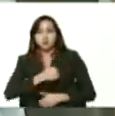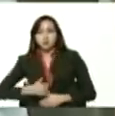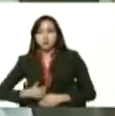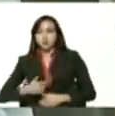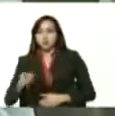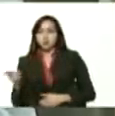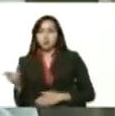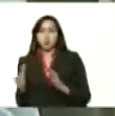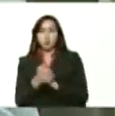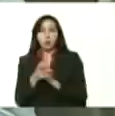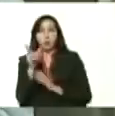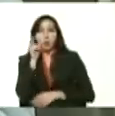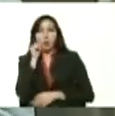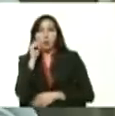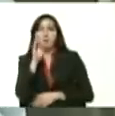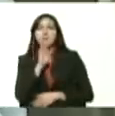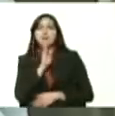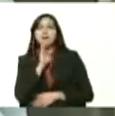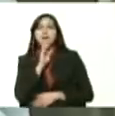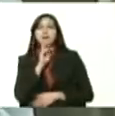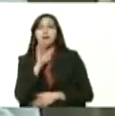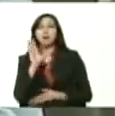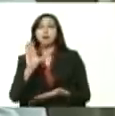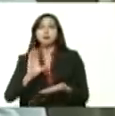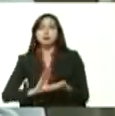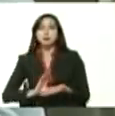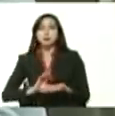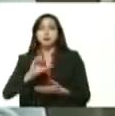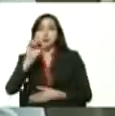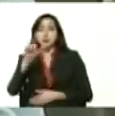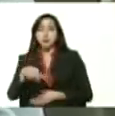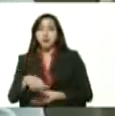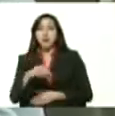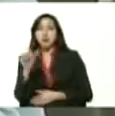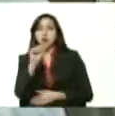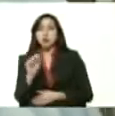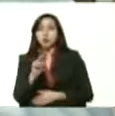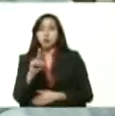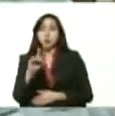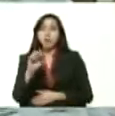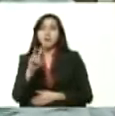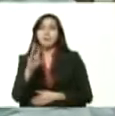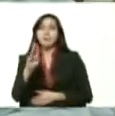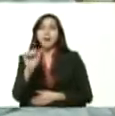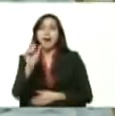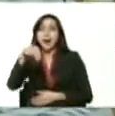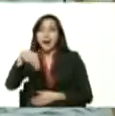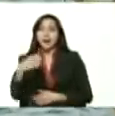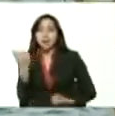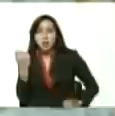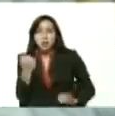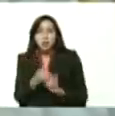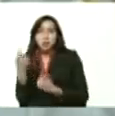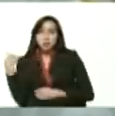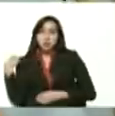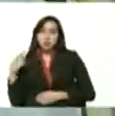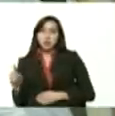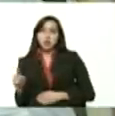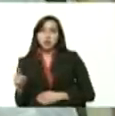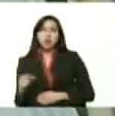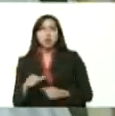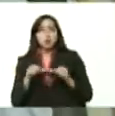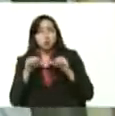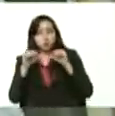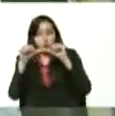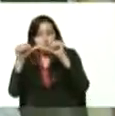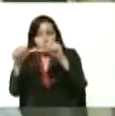presidente del Banco Central, compañero de la Sudeban que nos ha venido apoyando en este debate para avanzar desde